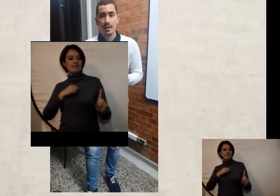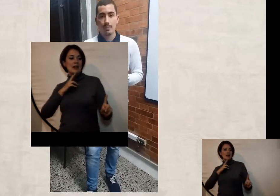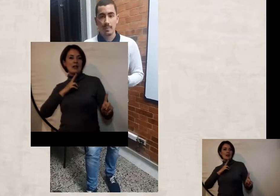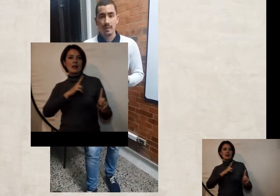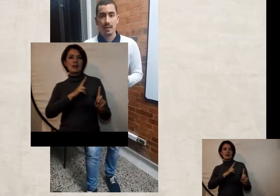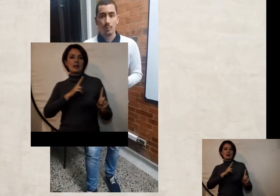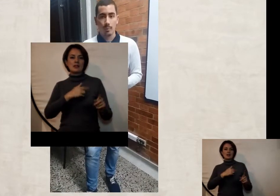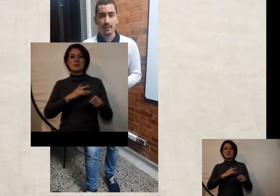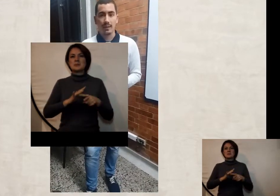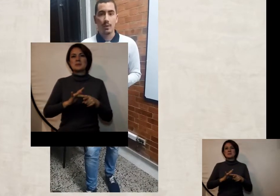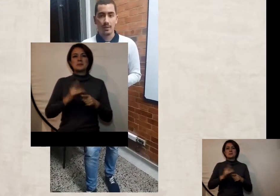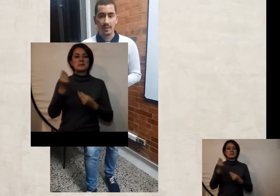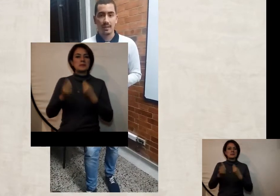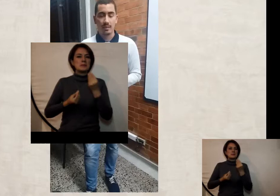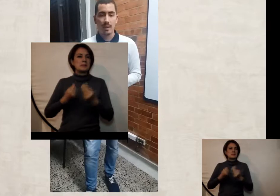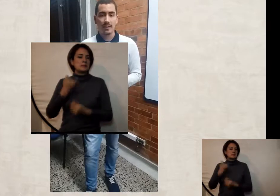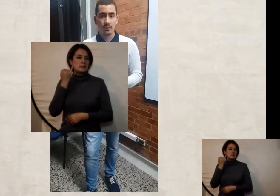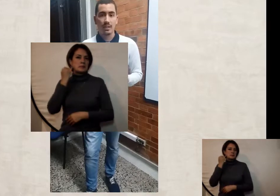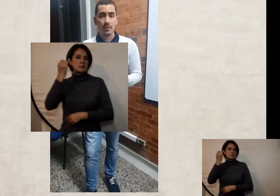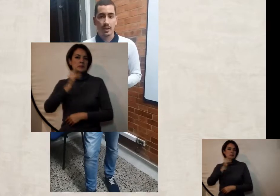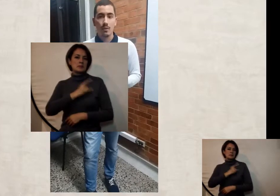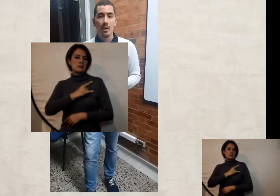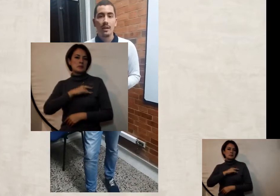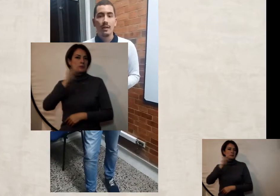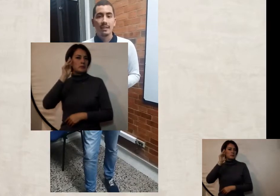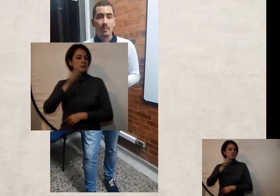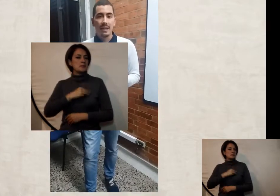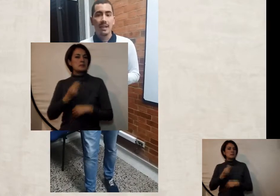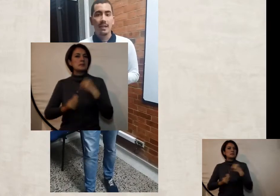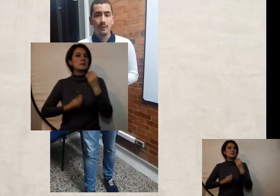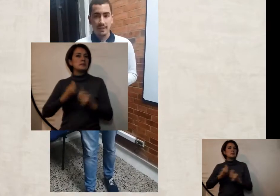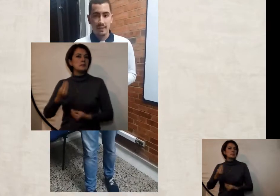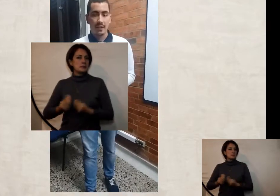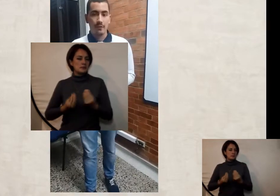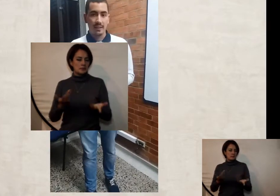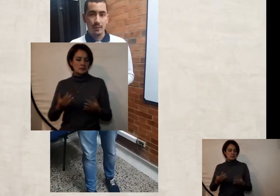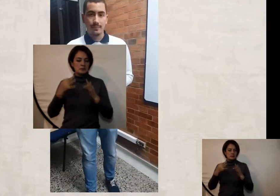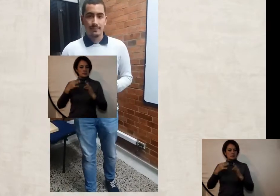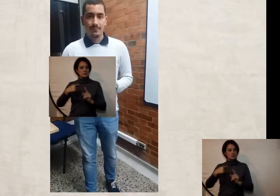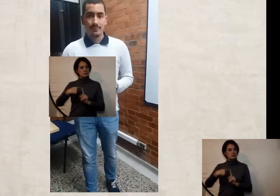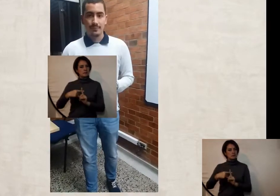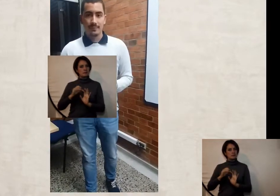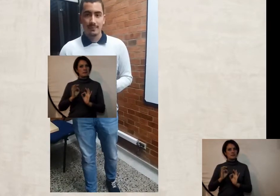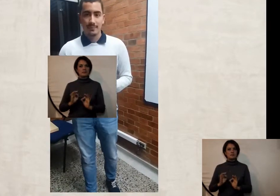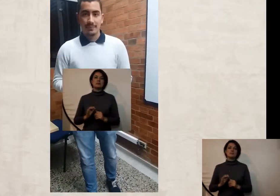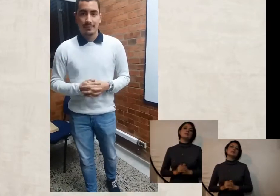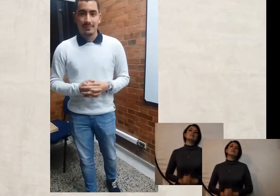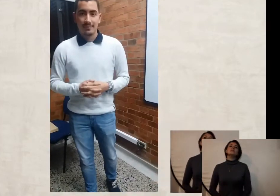estrategias se van a implementar por parte de la Universidad para que esto se lleve a cabo de manera eficiente y efectiva?